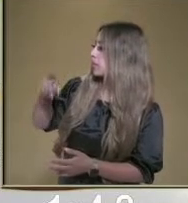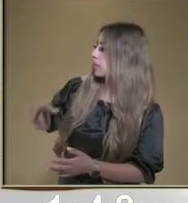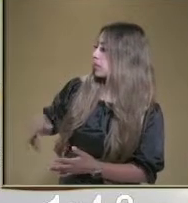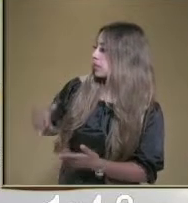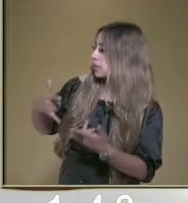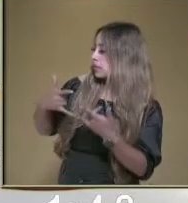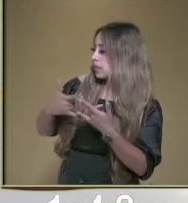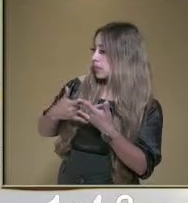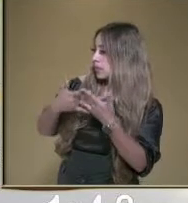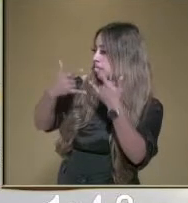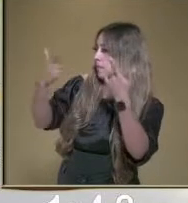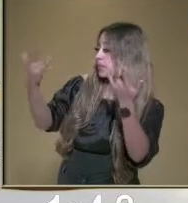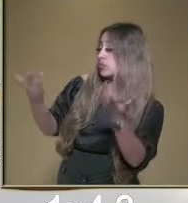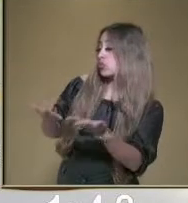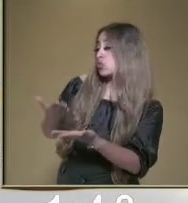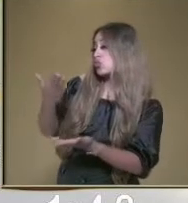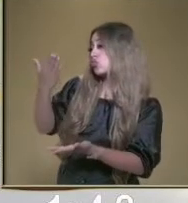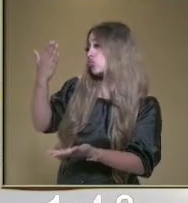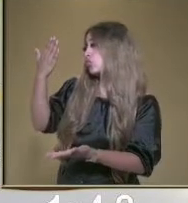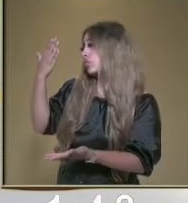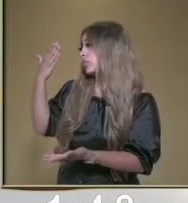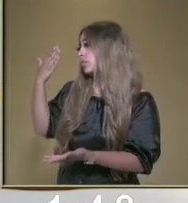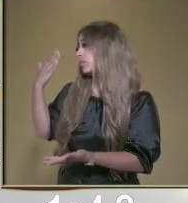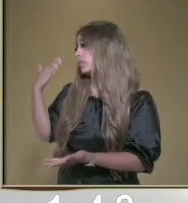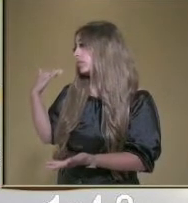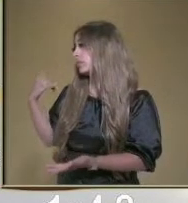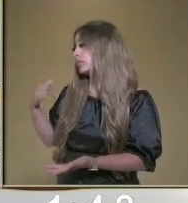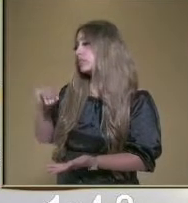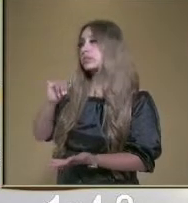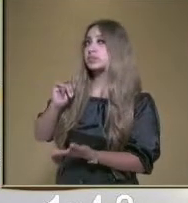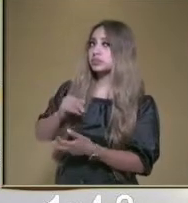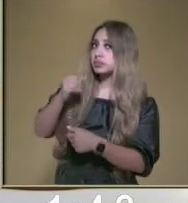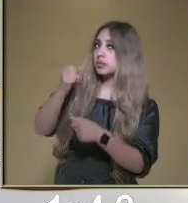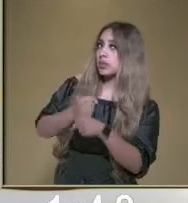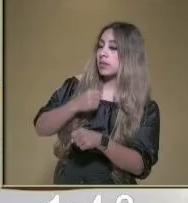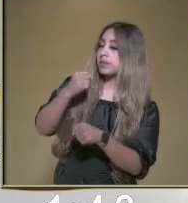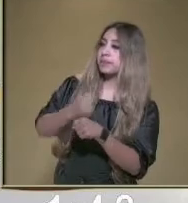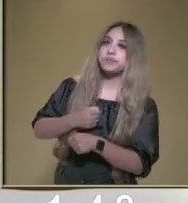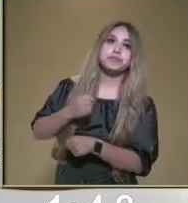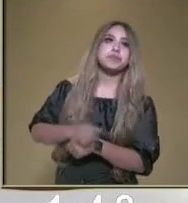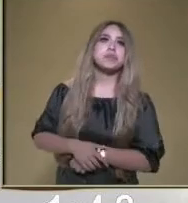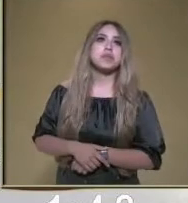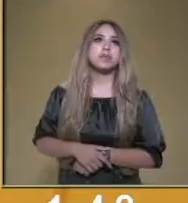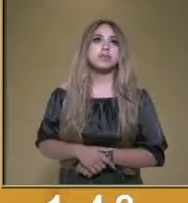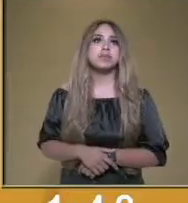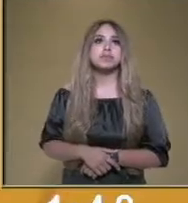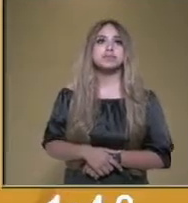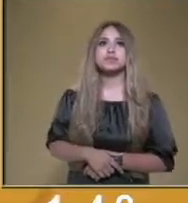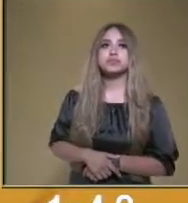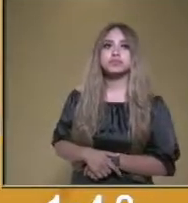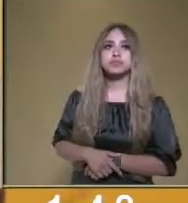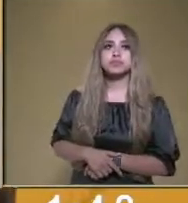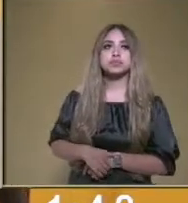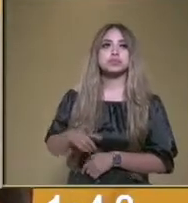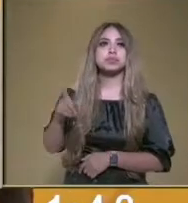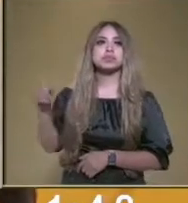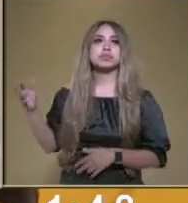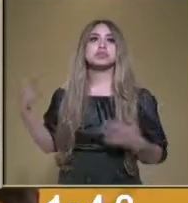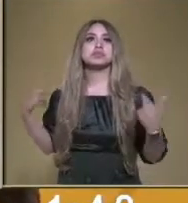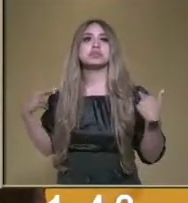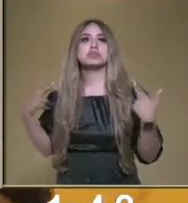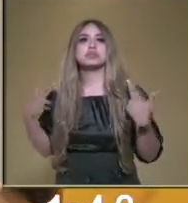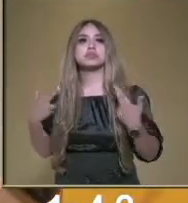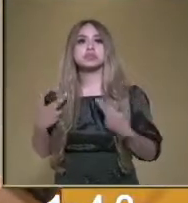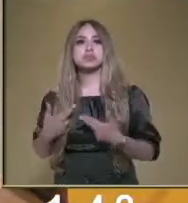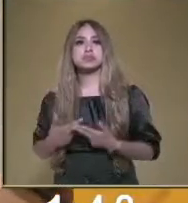Hace hace mucho tiempo y lo practico. Aquella maestra me contó esta historia,